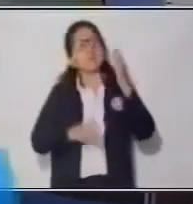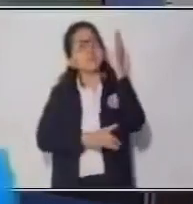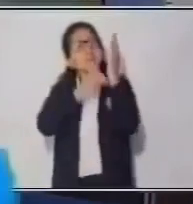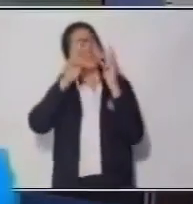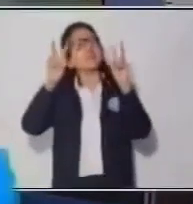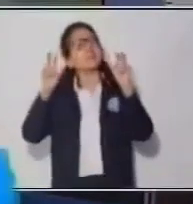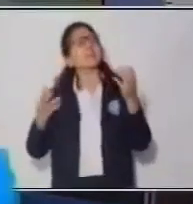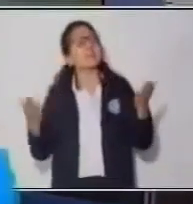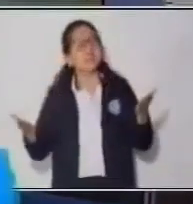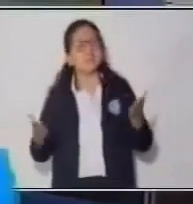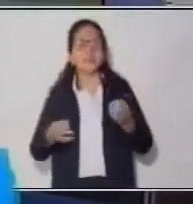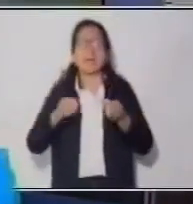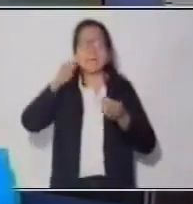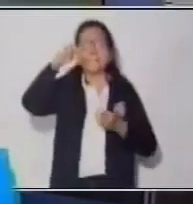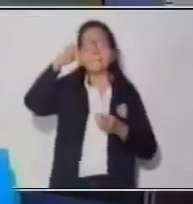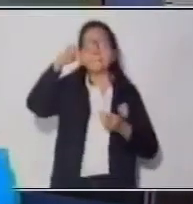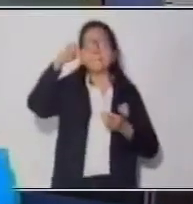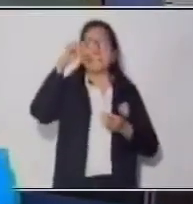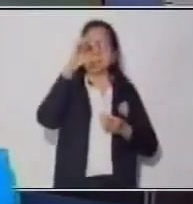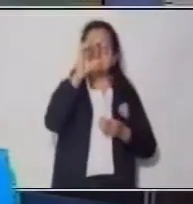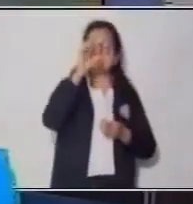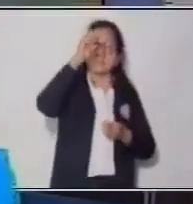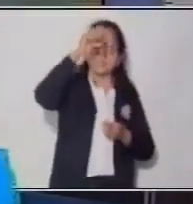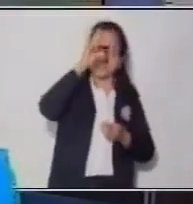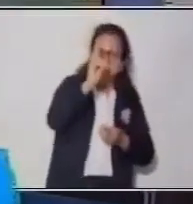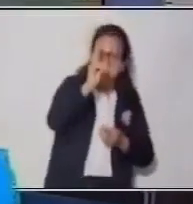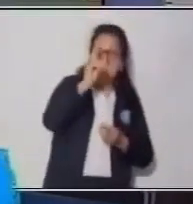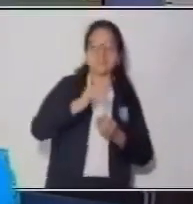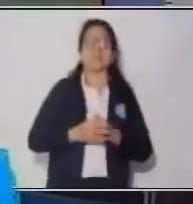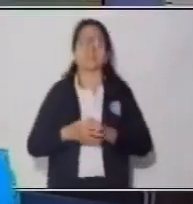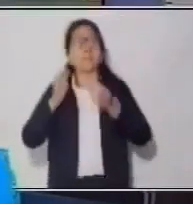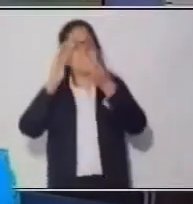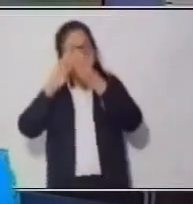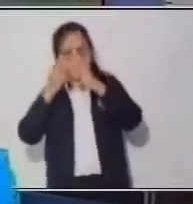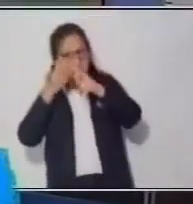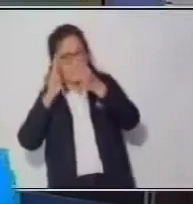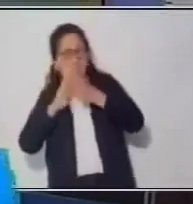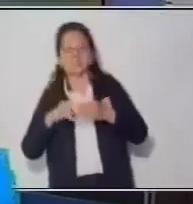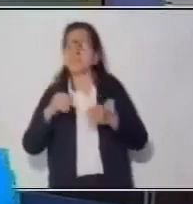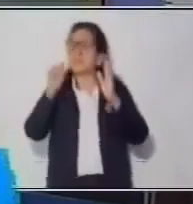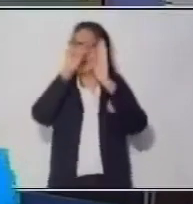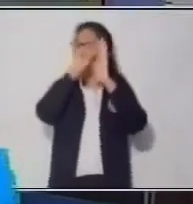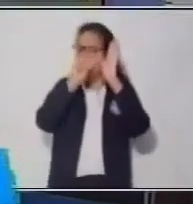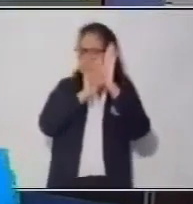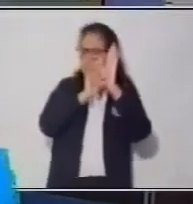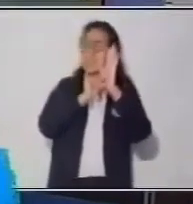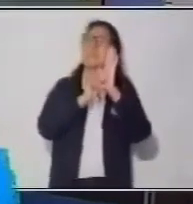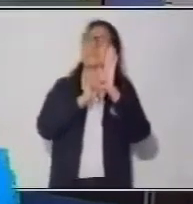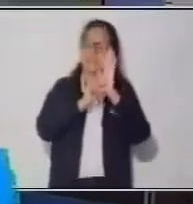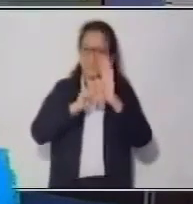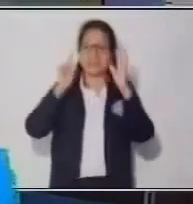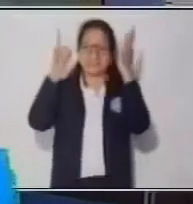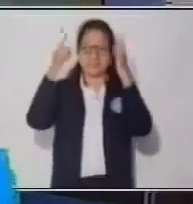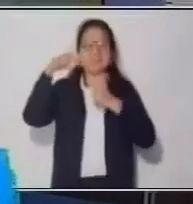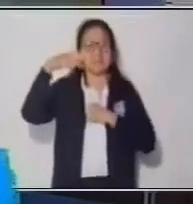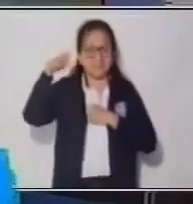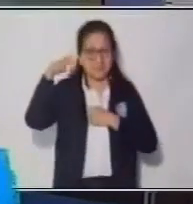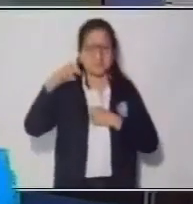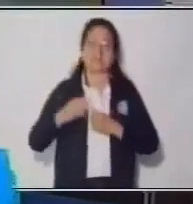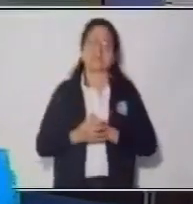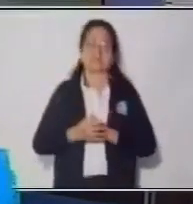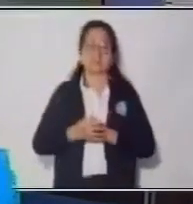tema de Máximo Común Divisor en el área de Matemática. ¿Para qué grado? Muy bien, para el grado de Sexto Primaria.